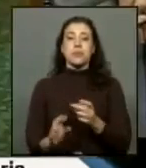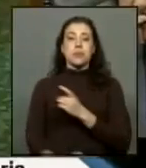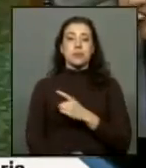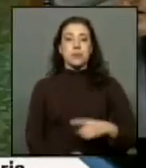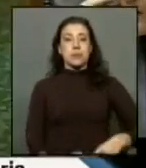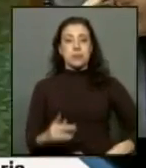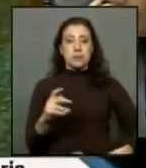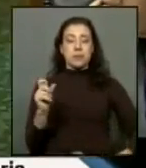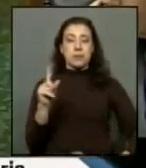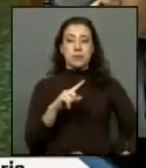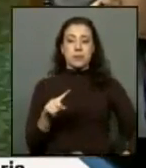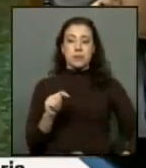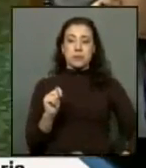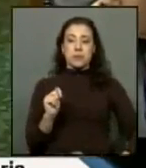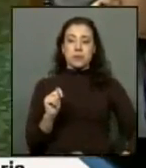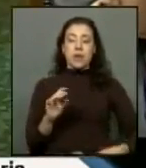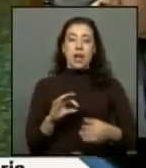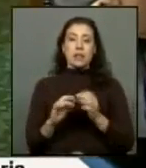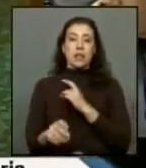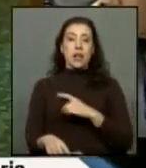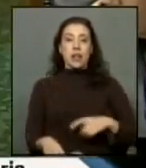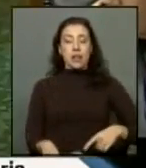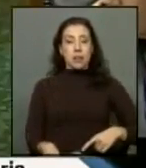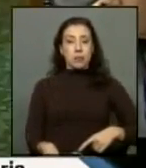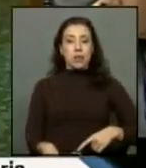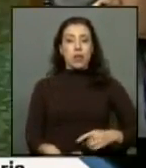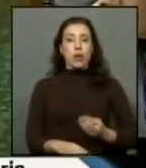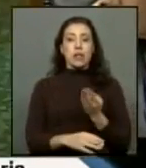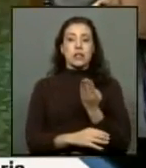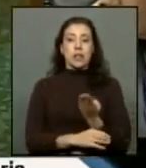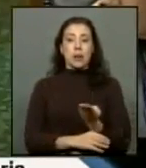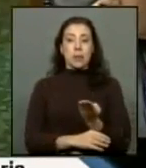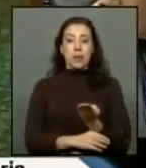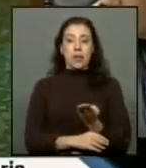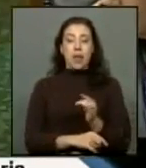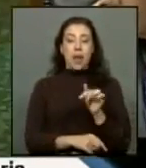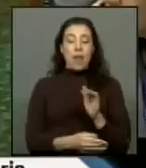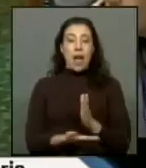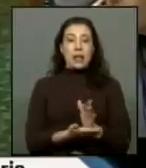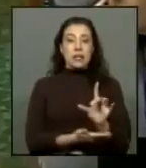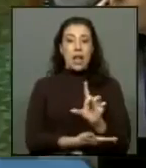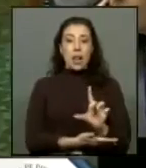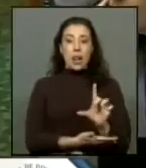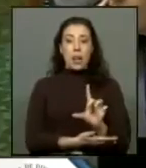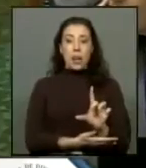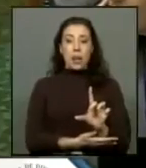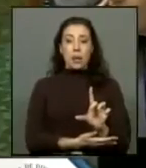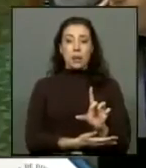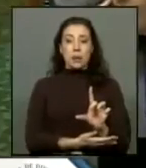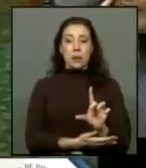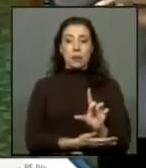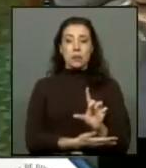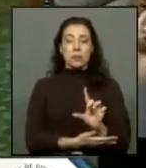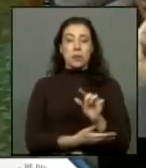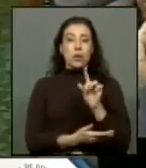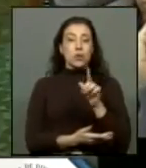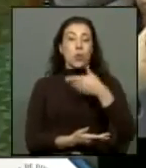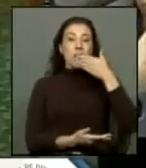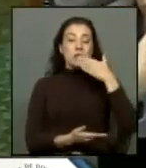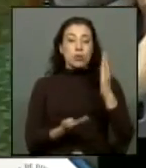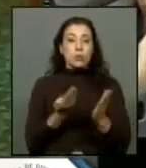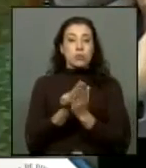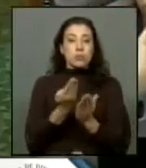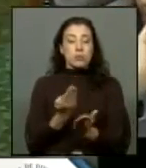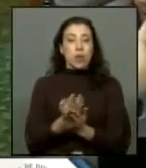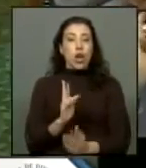se agradece a los siguientes diputados a los cuales se les solicita de aquí al día lunes insertar sus discursos